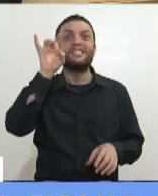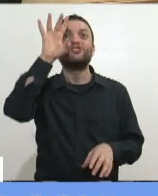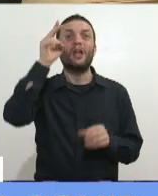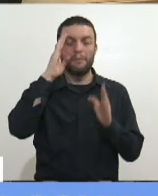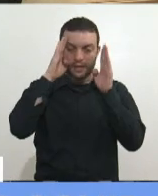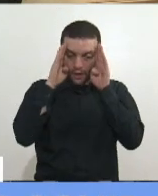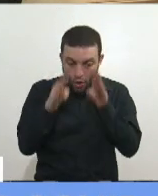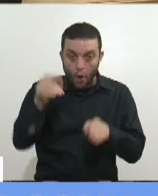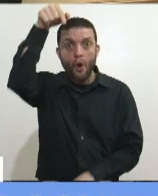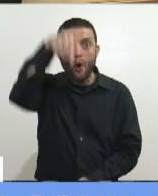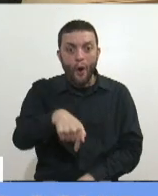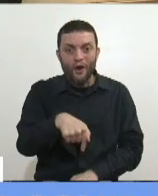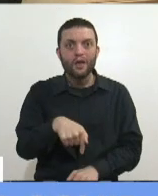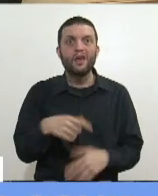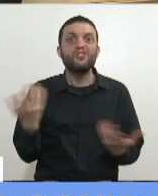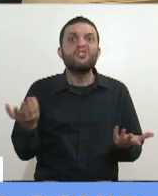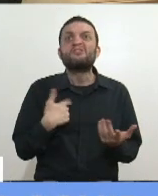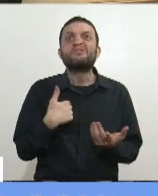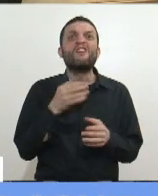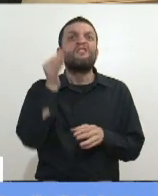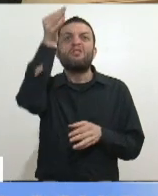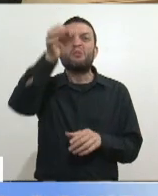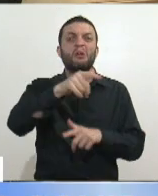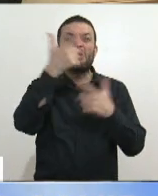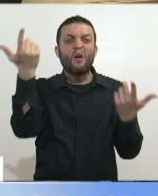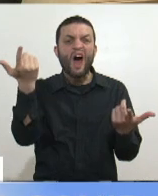No hay culpa. No hay culpa.